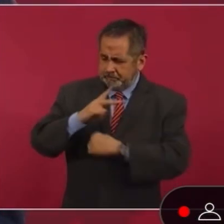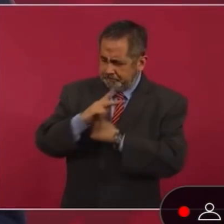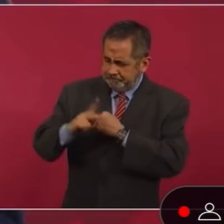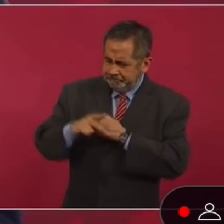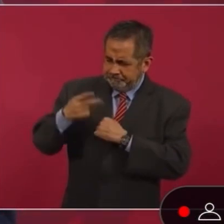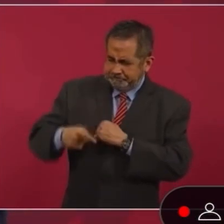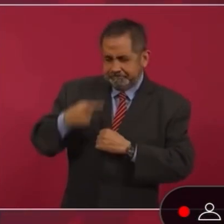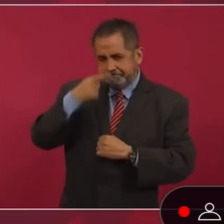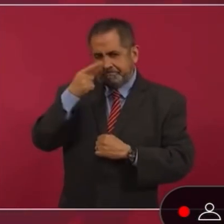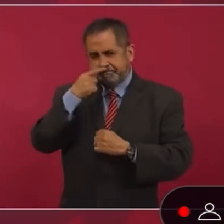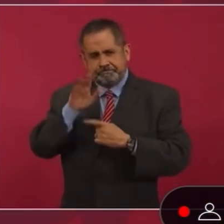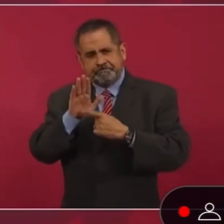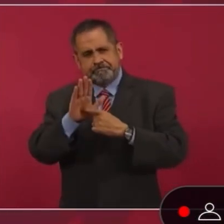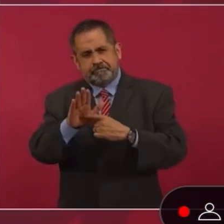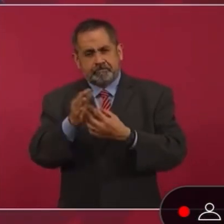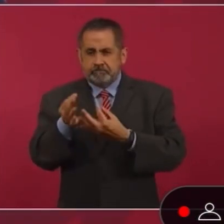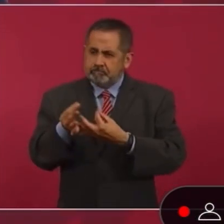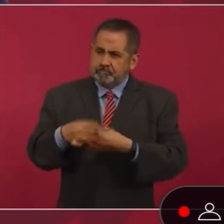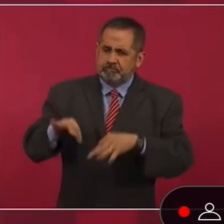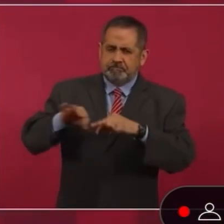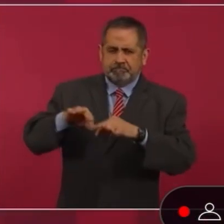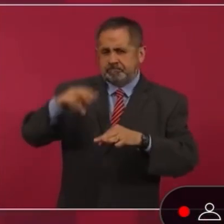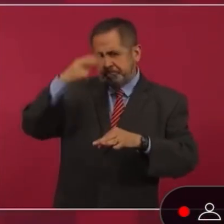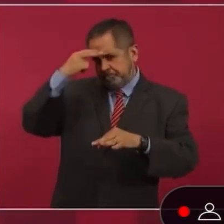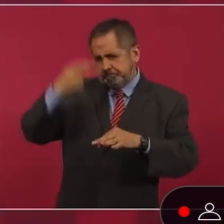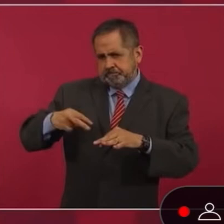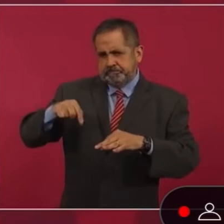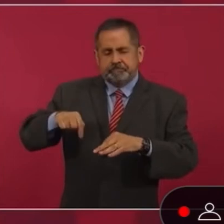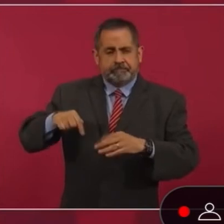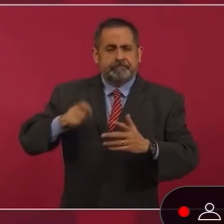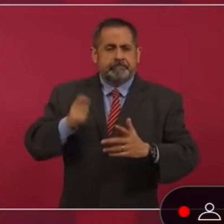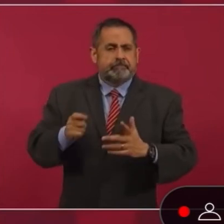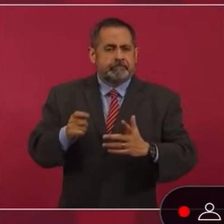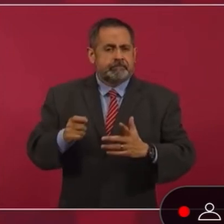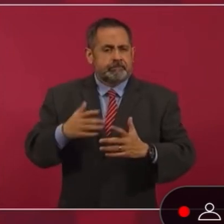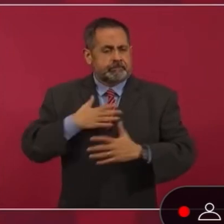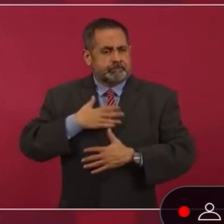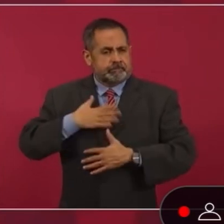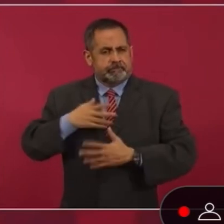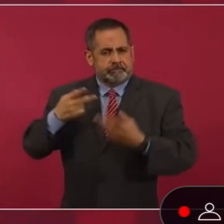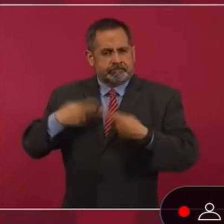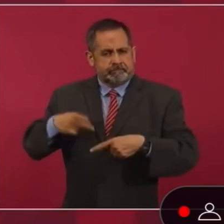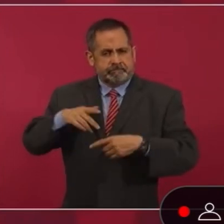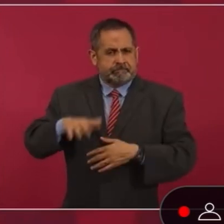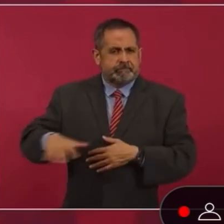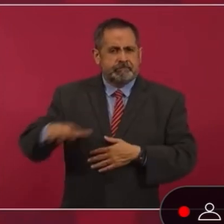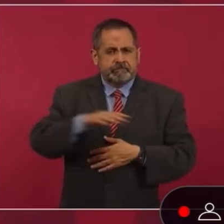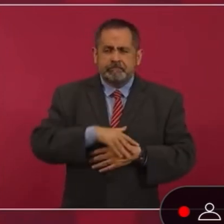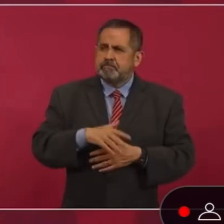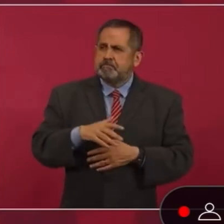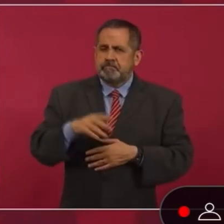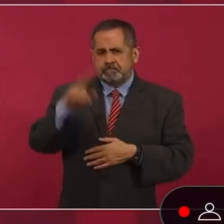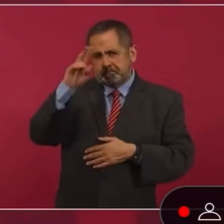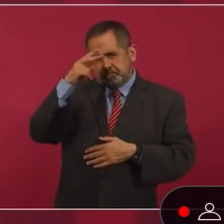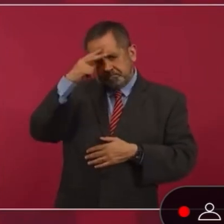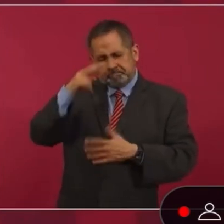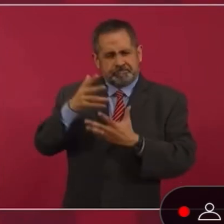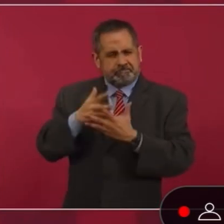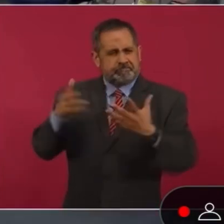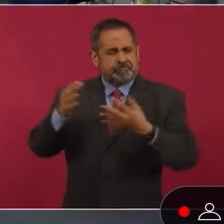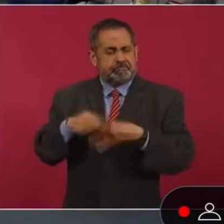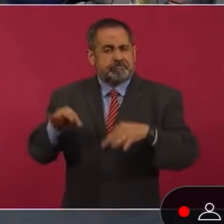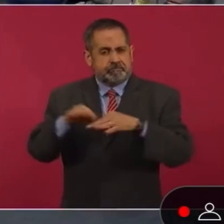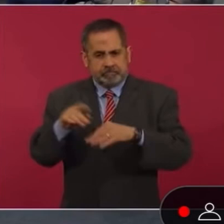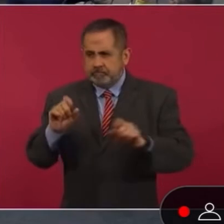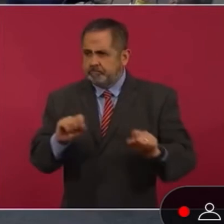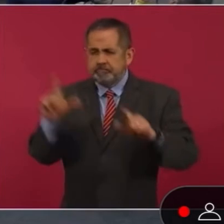con lo importante que es México y nuestro pueblo, con la grandeza de México. ¿Por